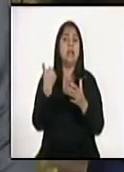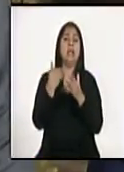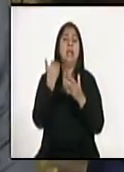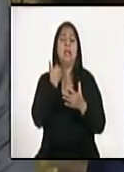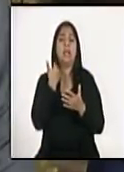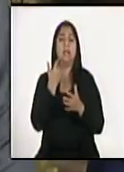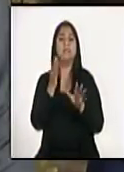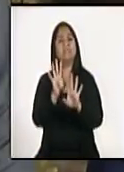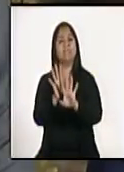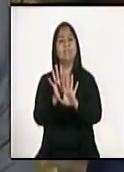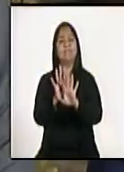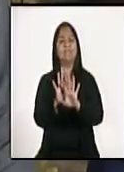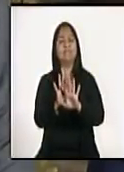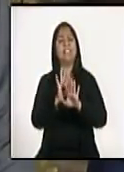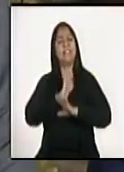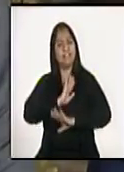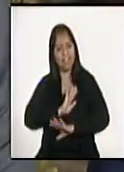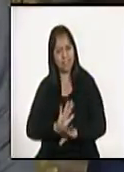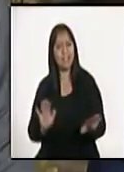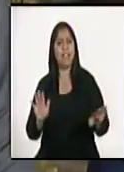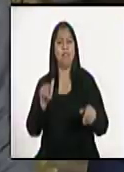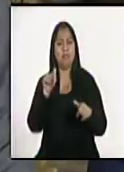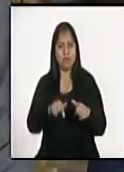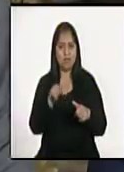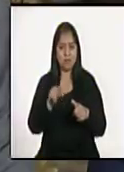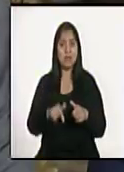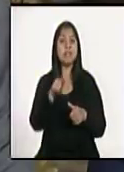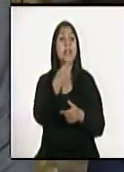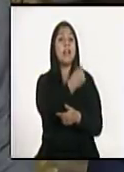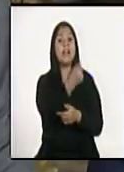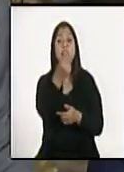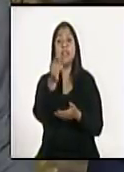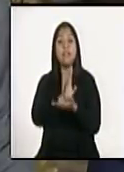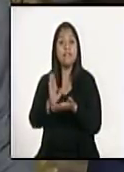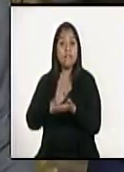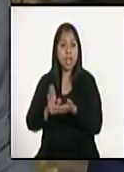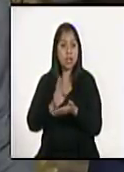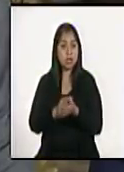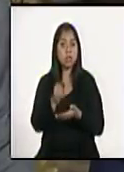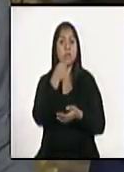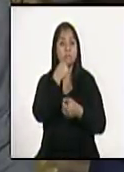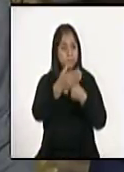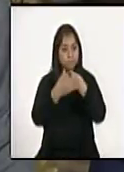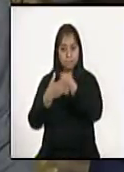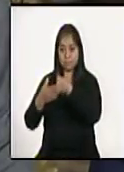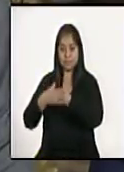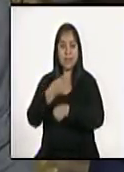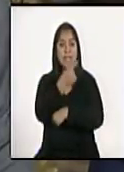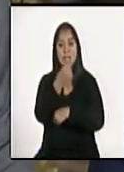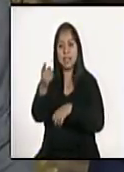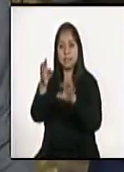Entonces, cada banco se está encargando de implementar esas medidas con sus clientes.